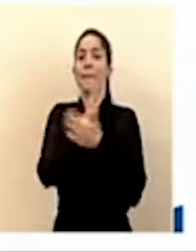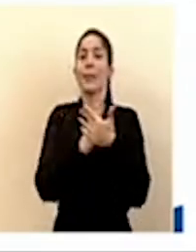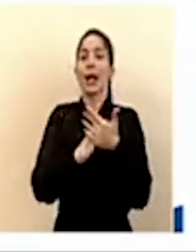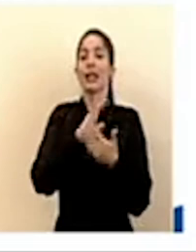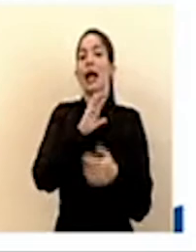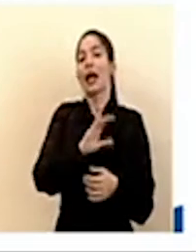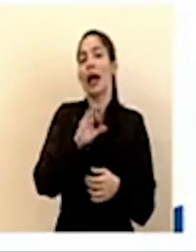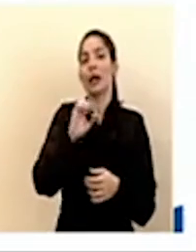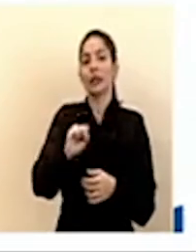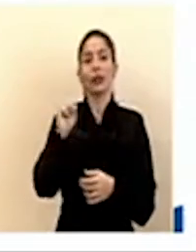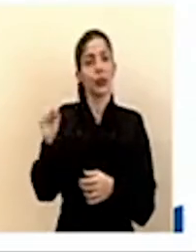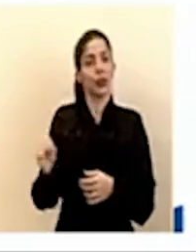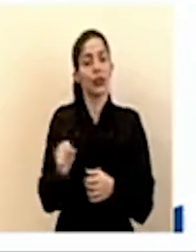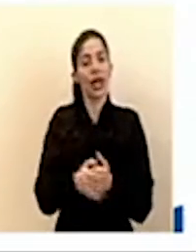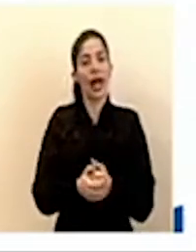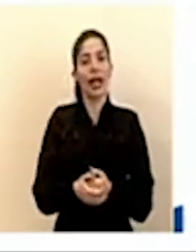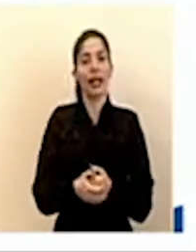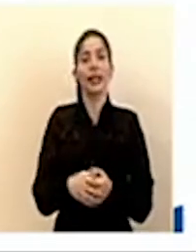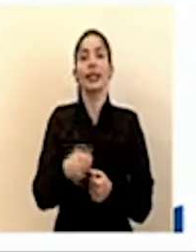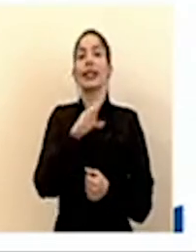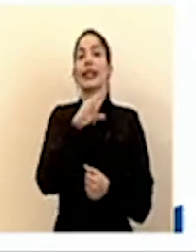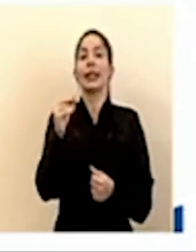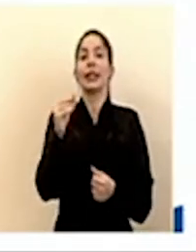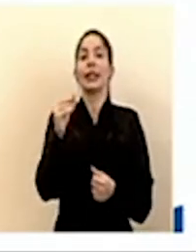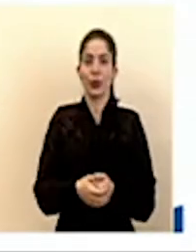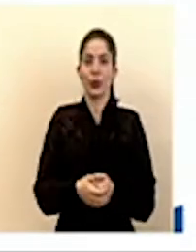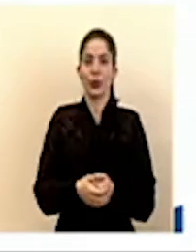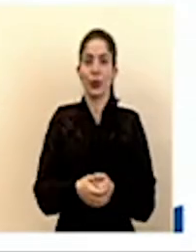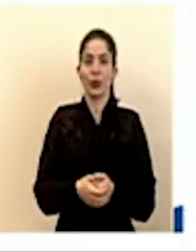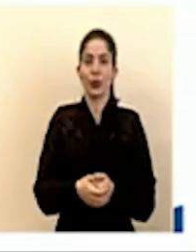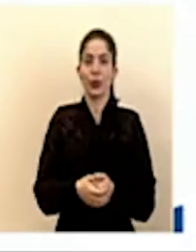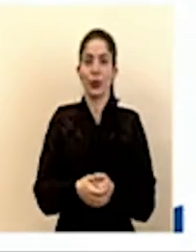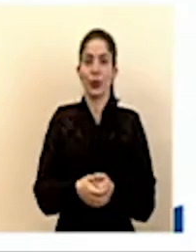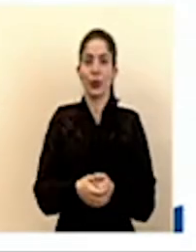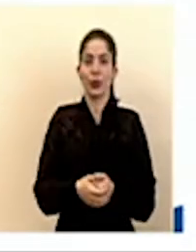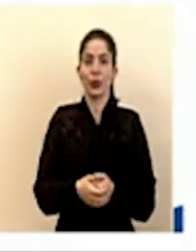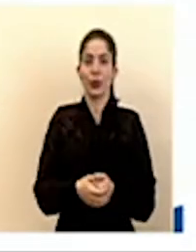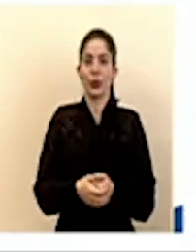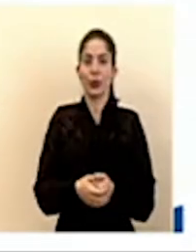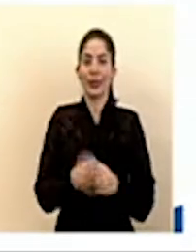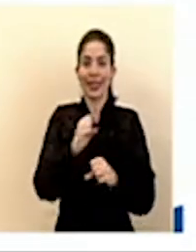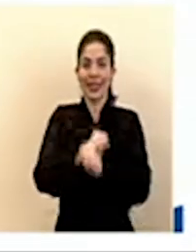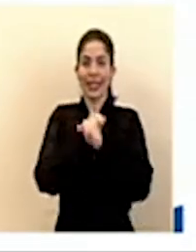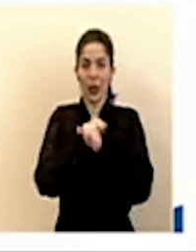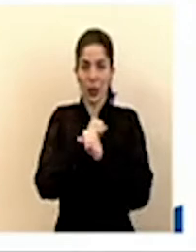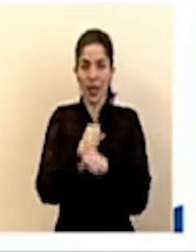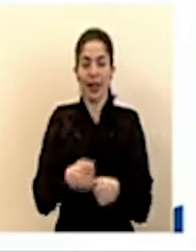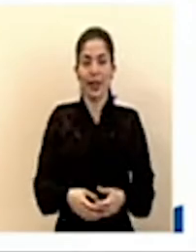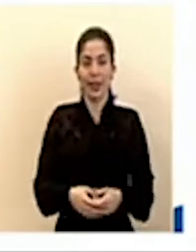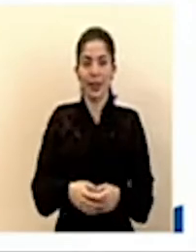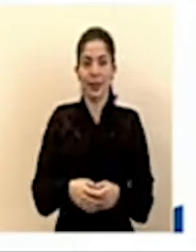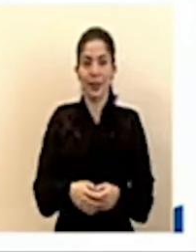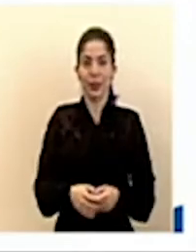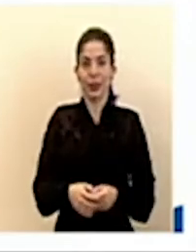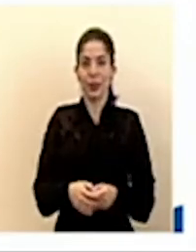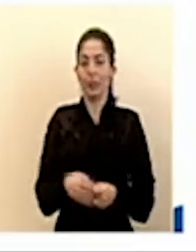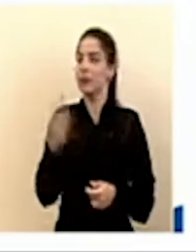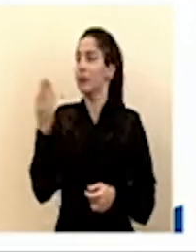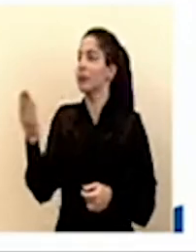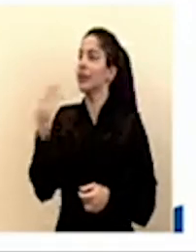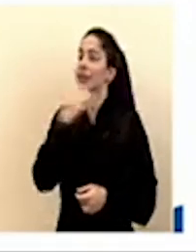la caja costarricense de seguro social y del ministerio de seguridad el señor